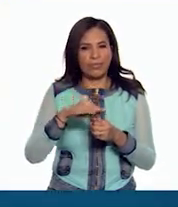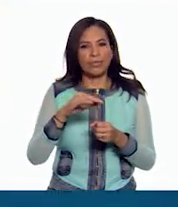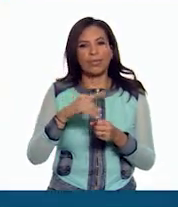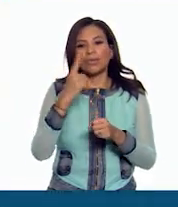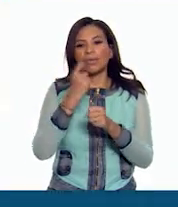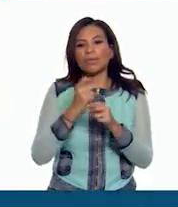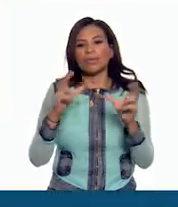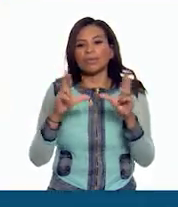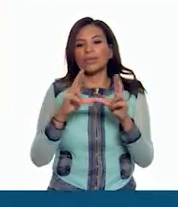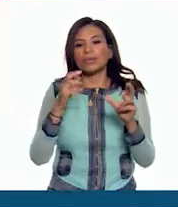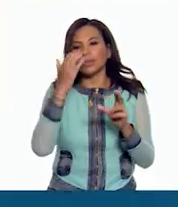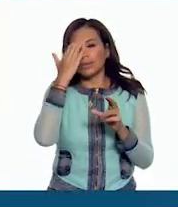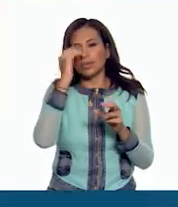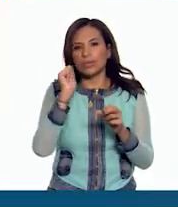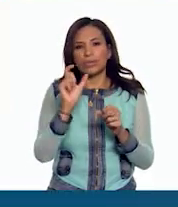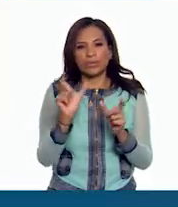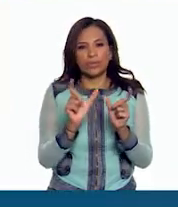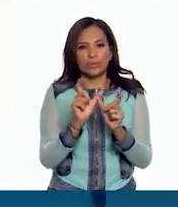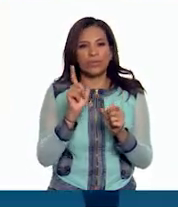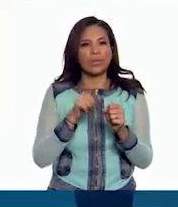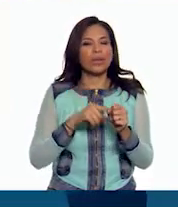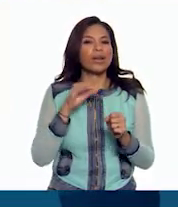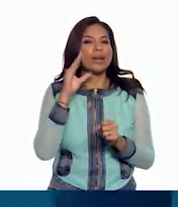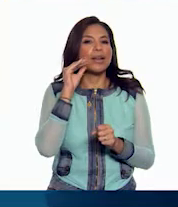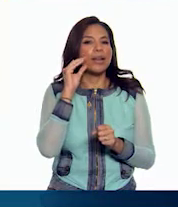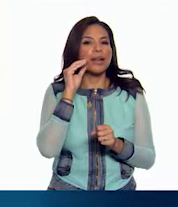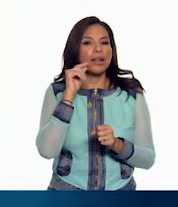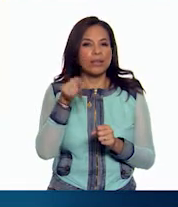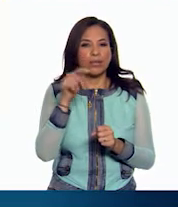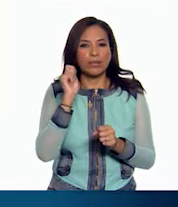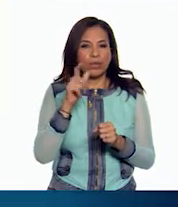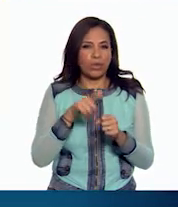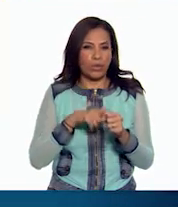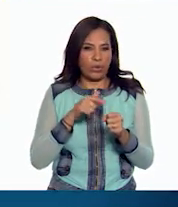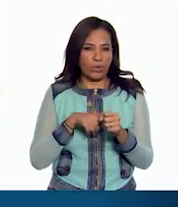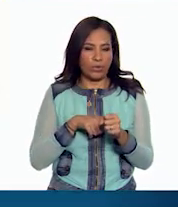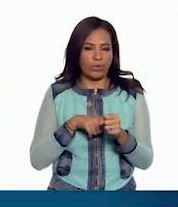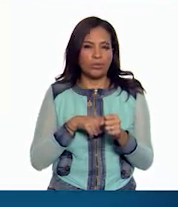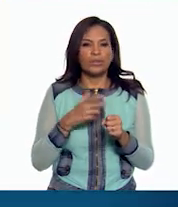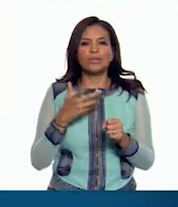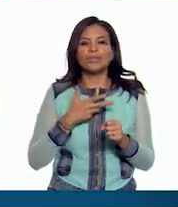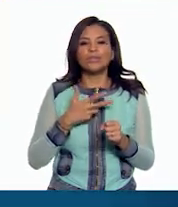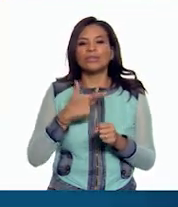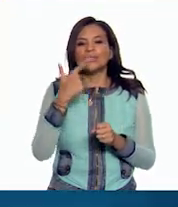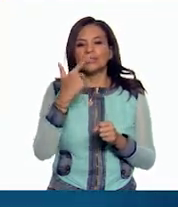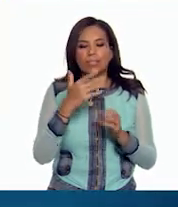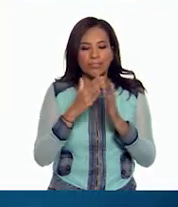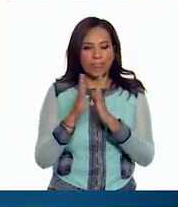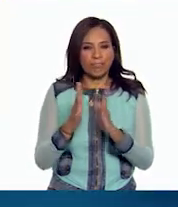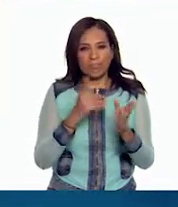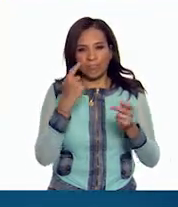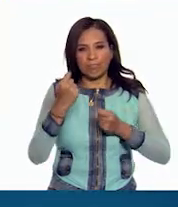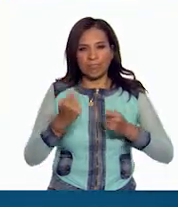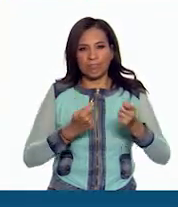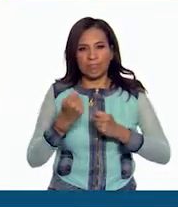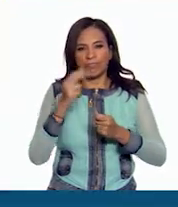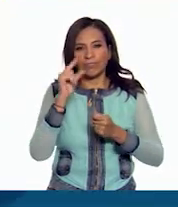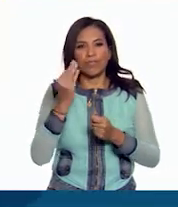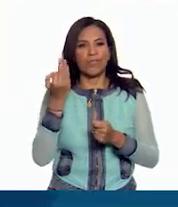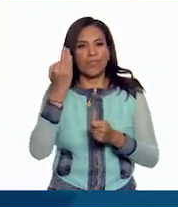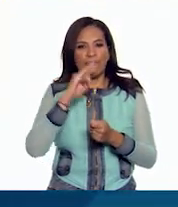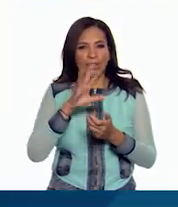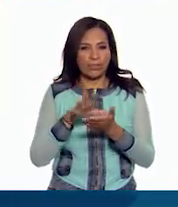credencial fue la conocida como credencial naranja, en referencia a su color. Contaba con siete mecanismos de control para evitar su